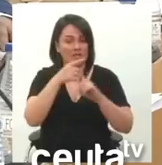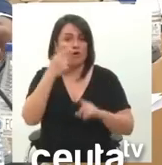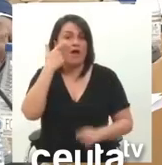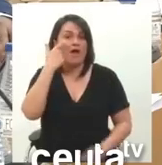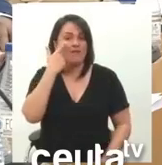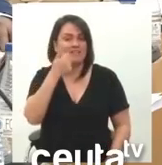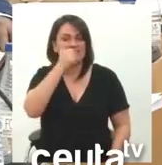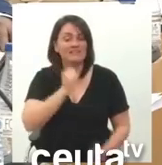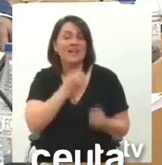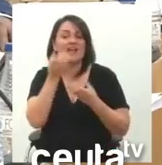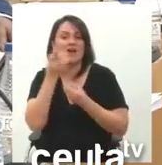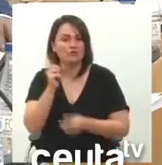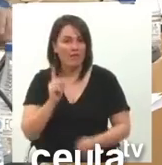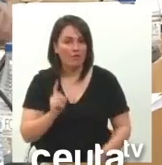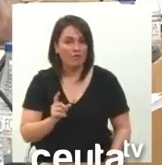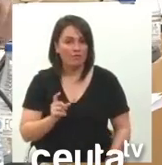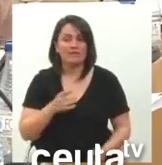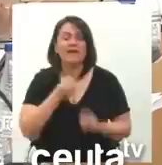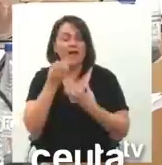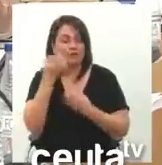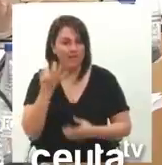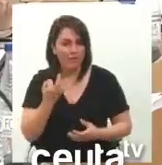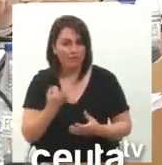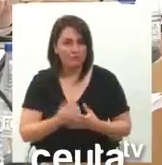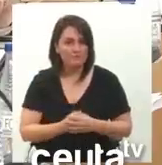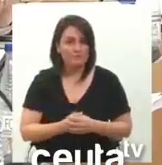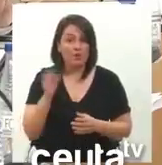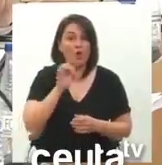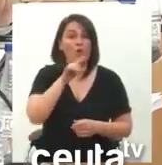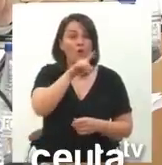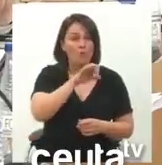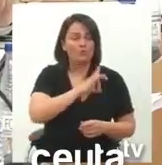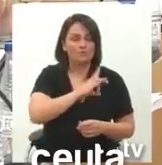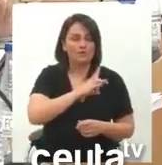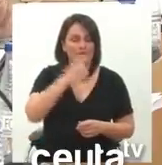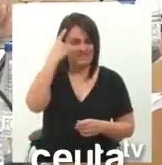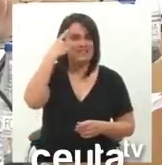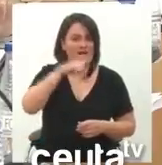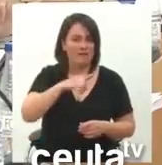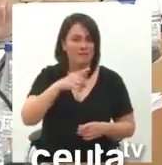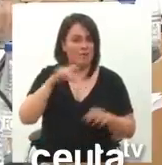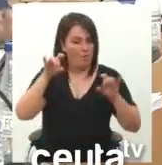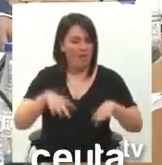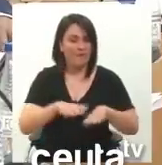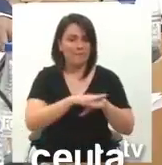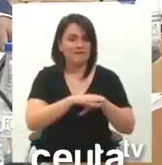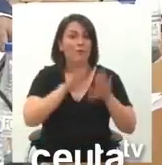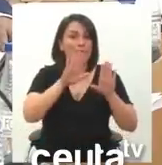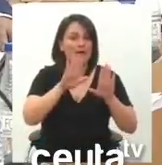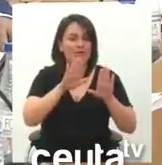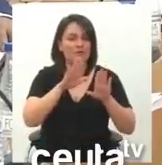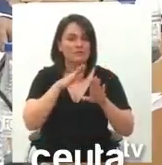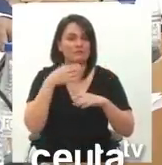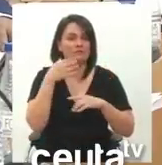¿O sabe usted lo mismo que el señor Feijó y usted apoya sin tener ni idea de lo que se ha pactado? ¿Es que a usted le da igual